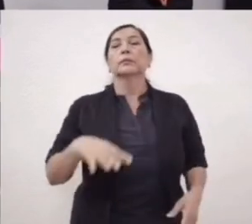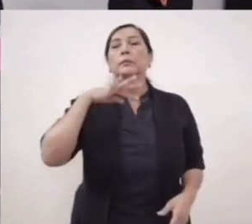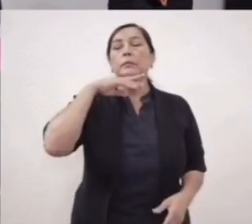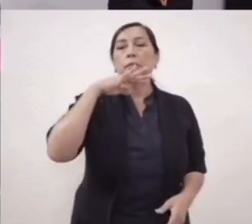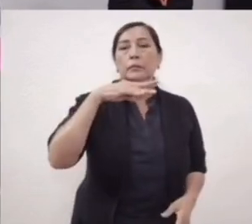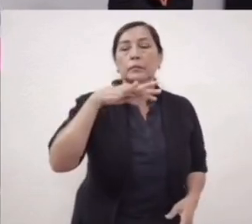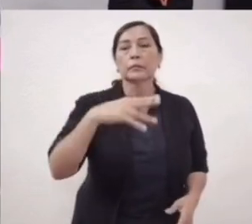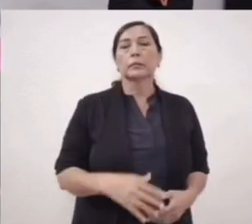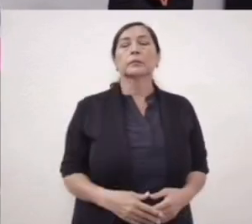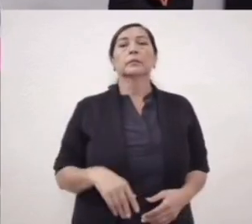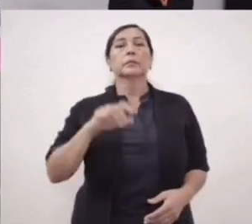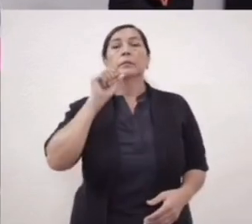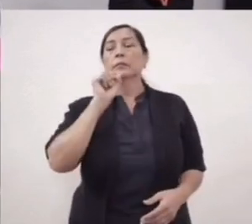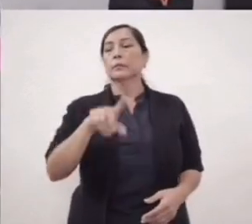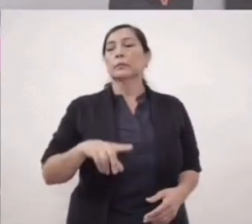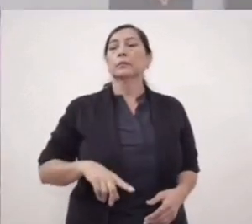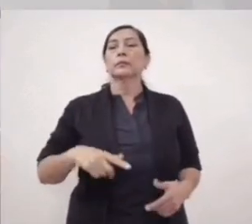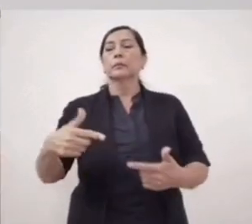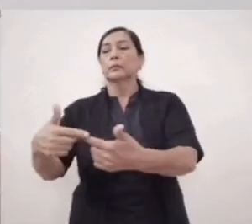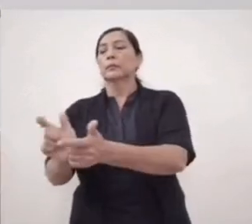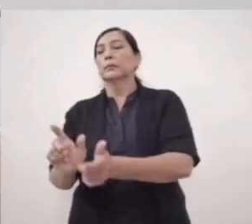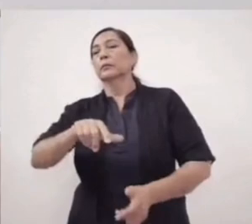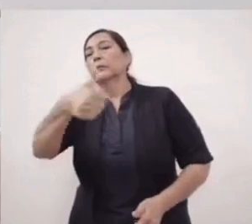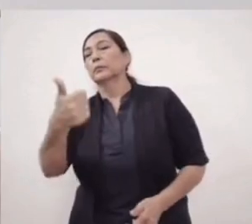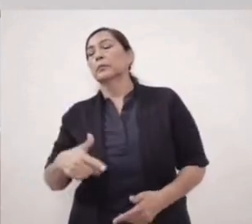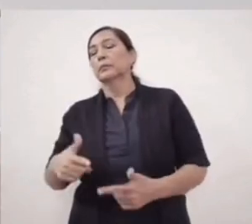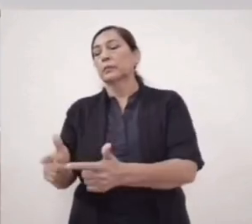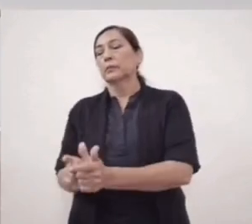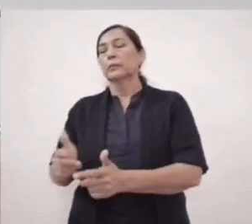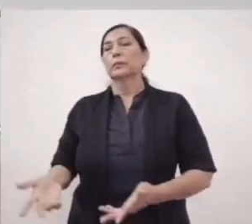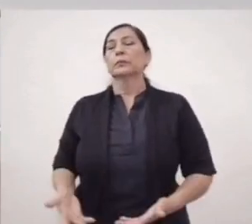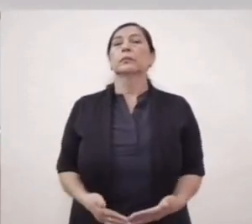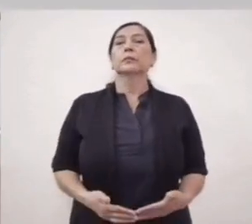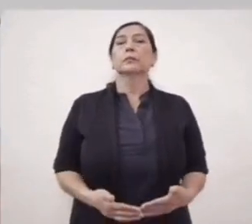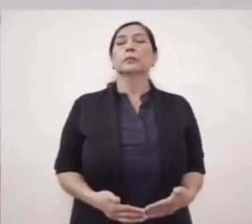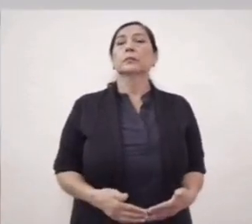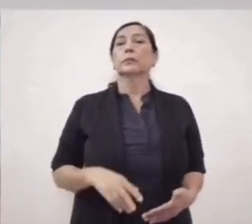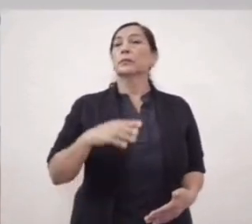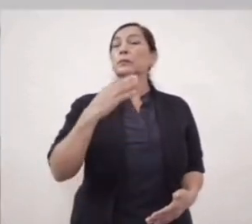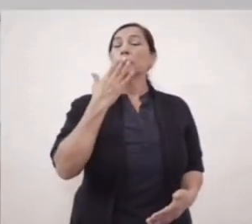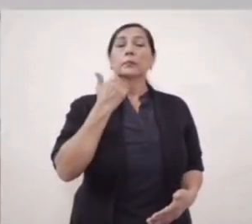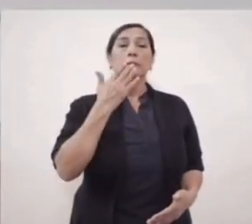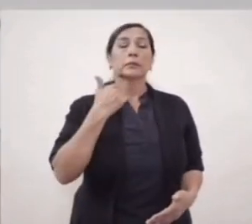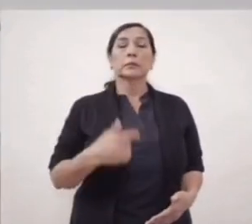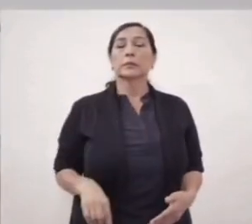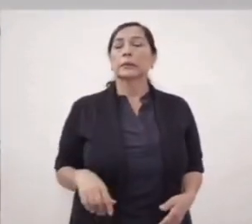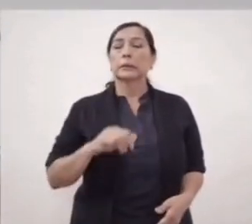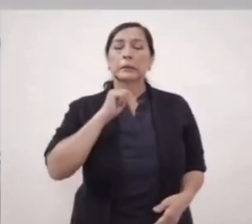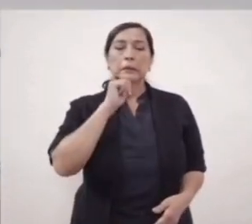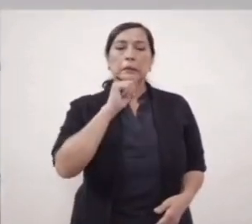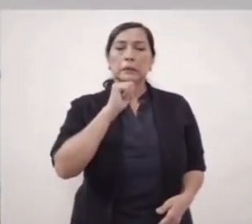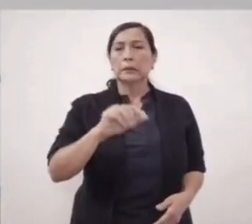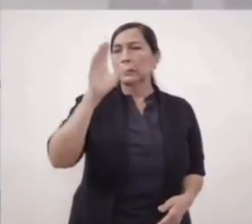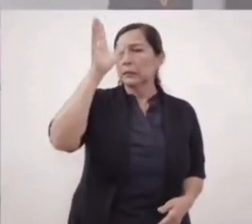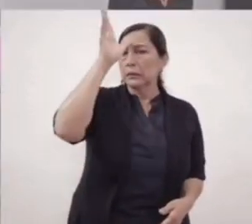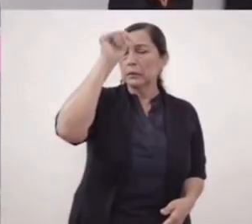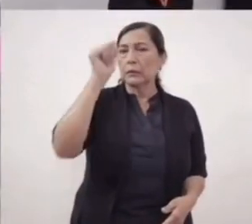grupo social, ni mucho menos. No hay ningún acuerdo oscuro ni